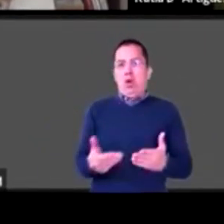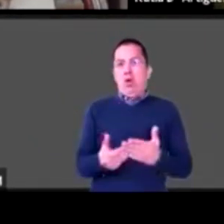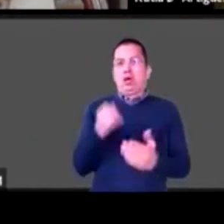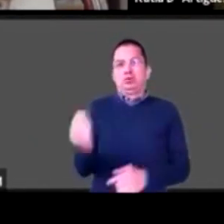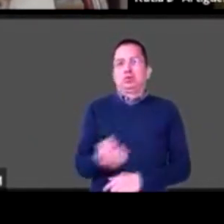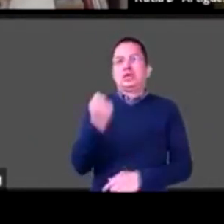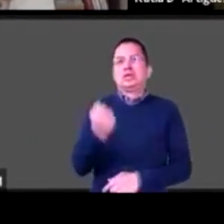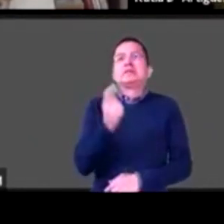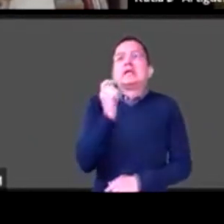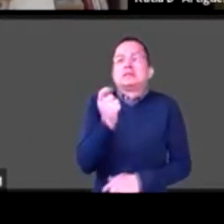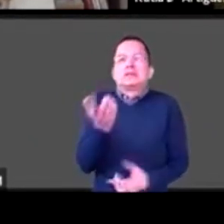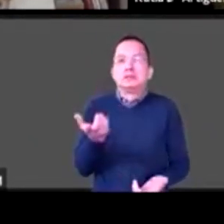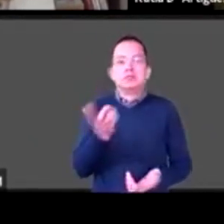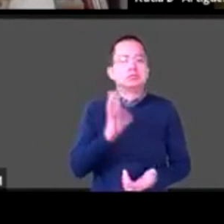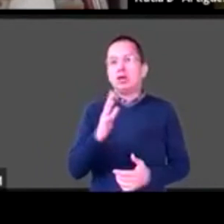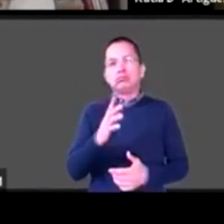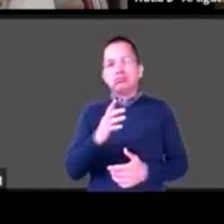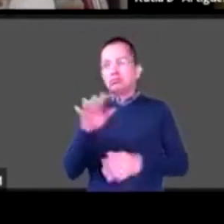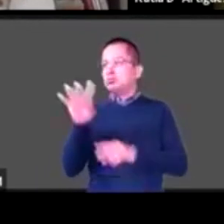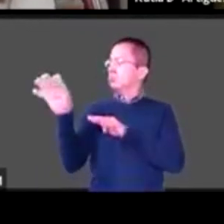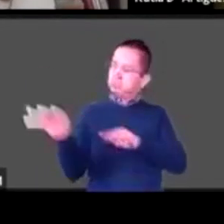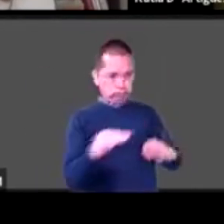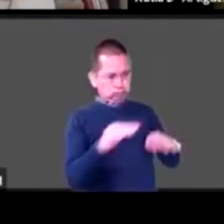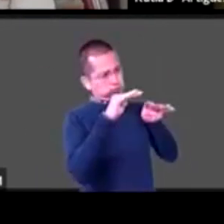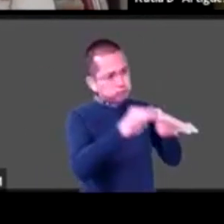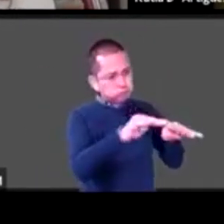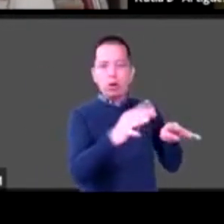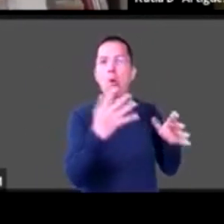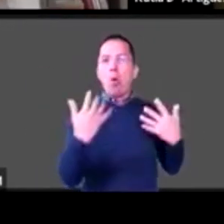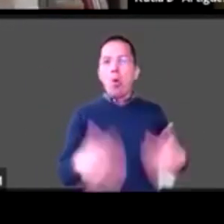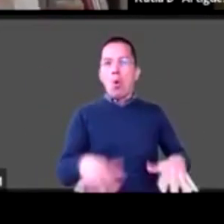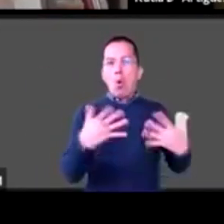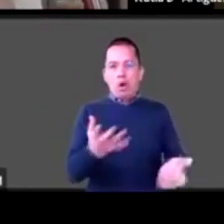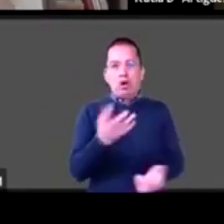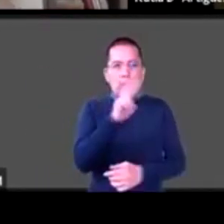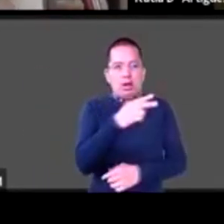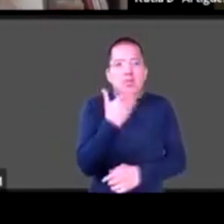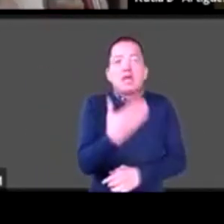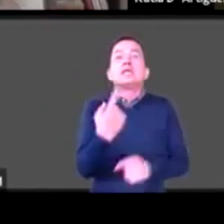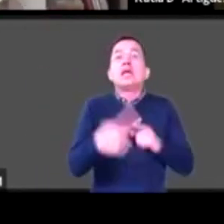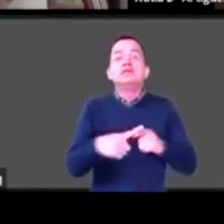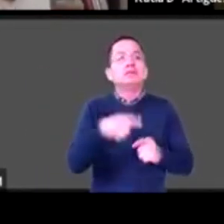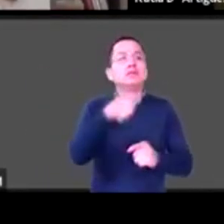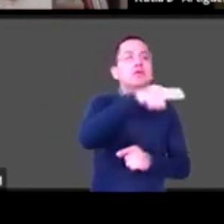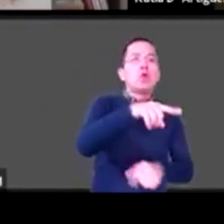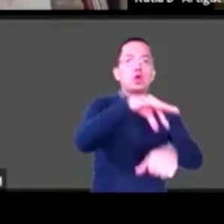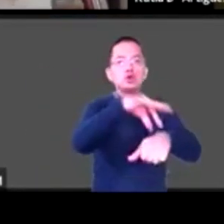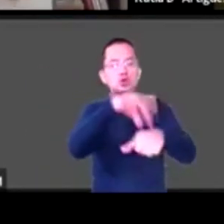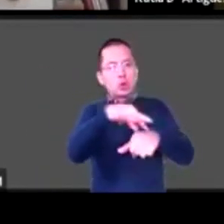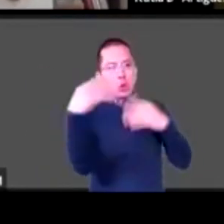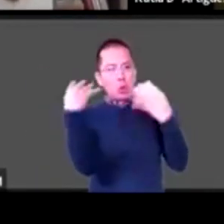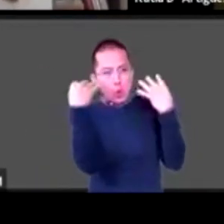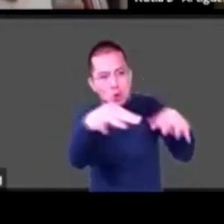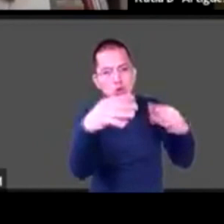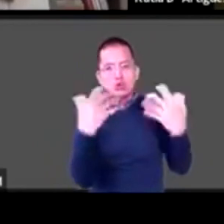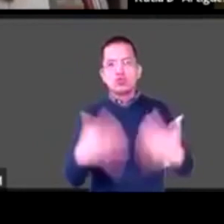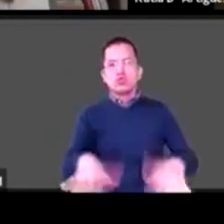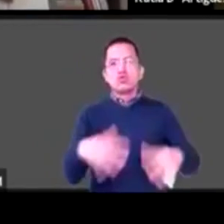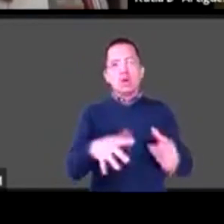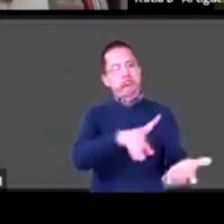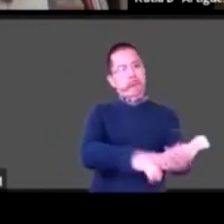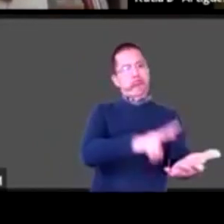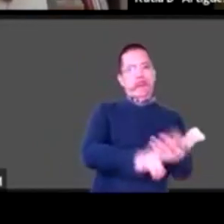esta imagen heroica de los médicos. A mí me encantaría que se hiciera visible